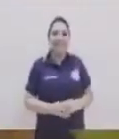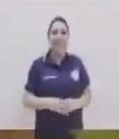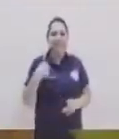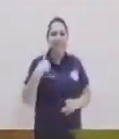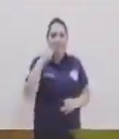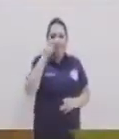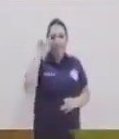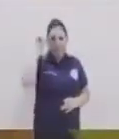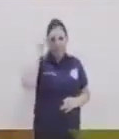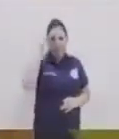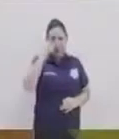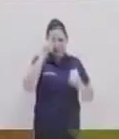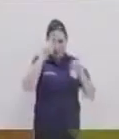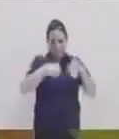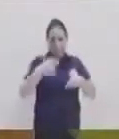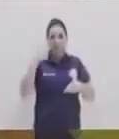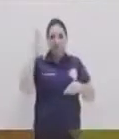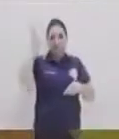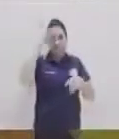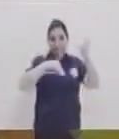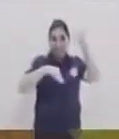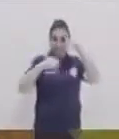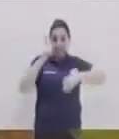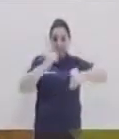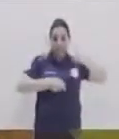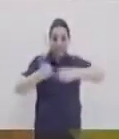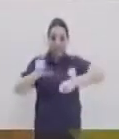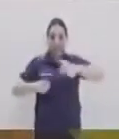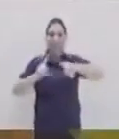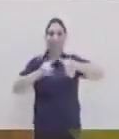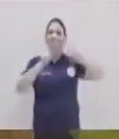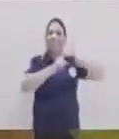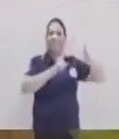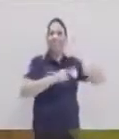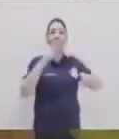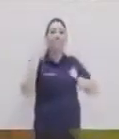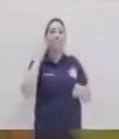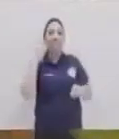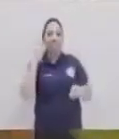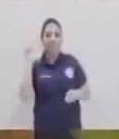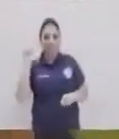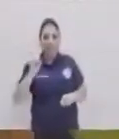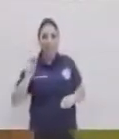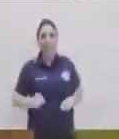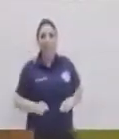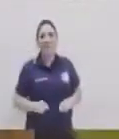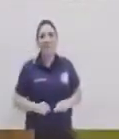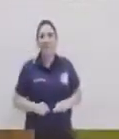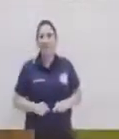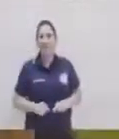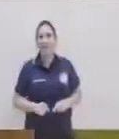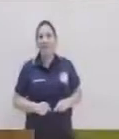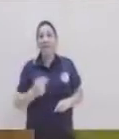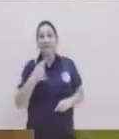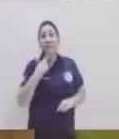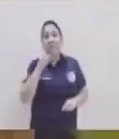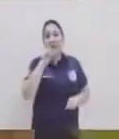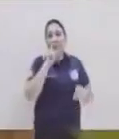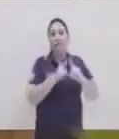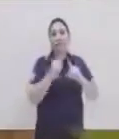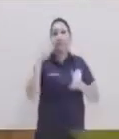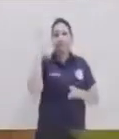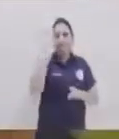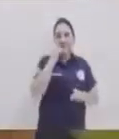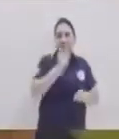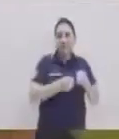Es una referencia para tener y buscar un poquito los sonidos, las tonalidades, ¿verdad? Sí. Eso es lo